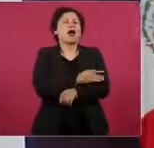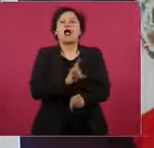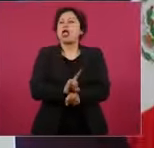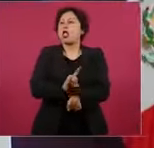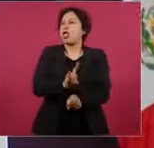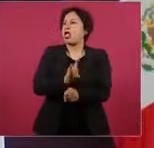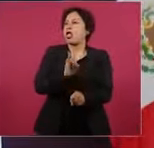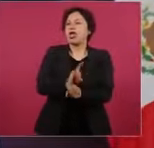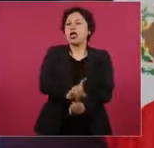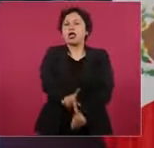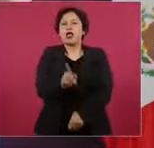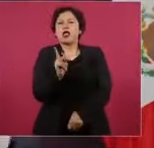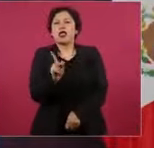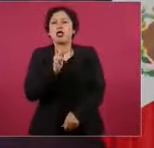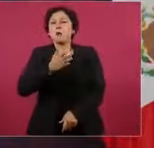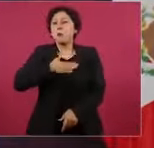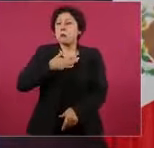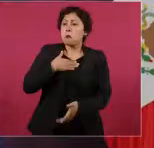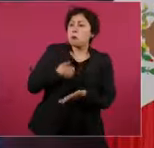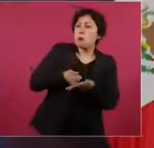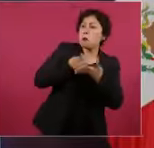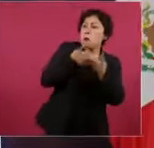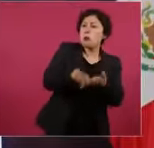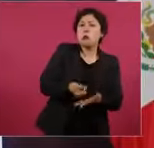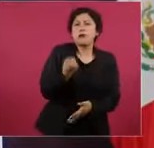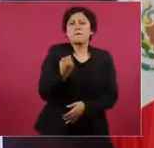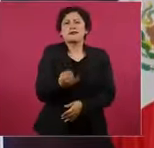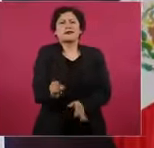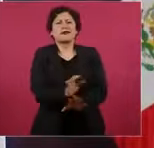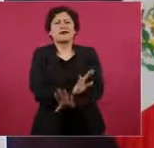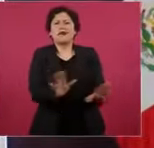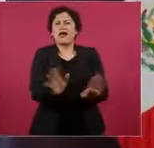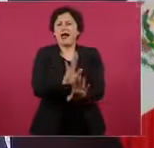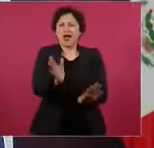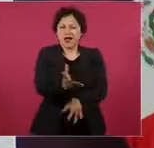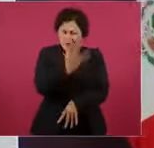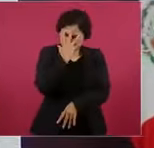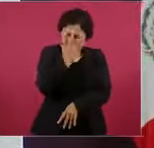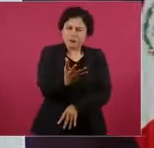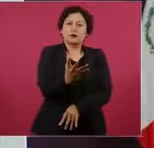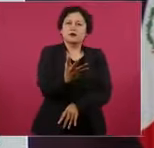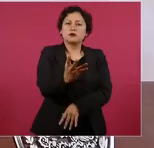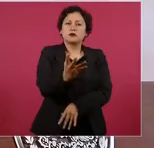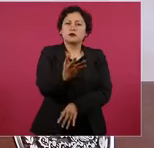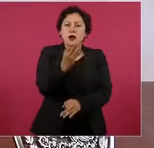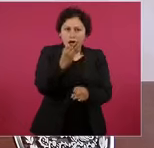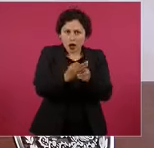parapeto y nada más es la formalidad.